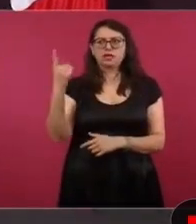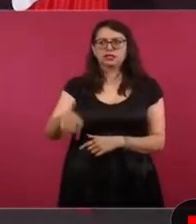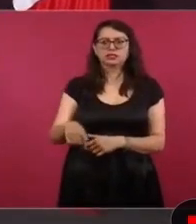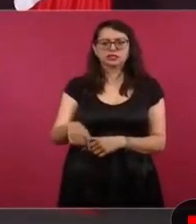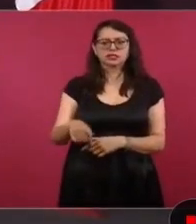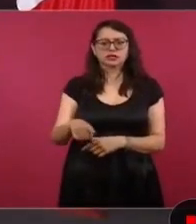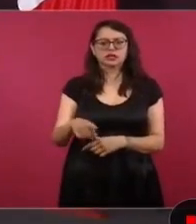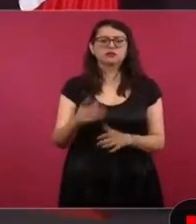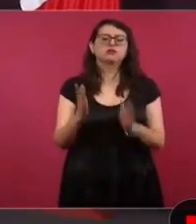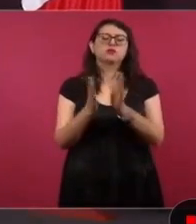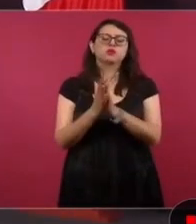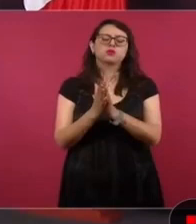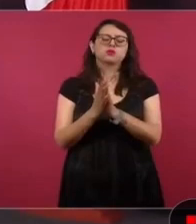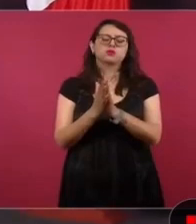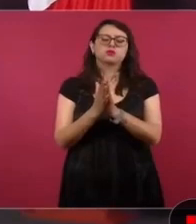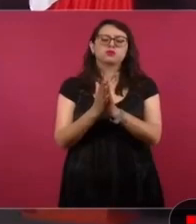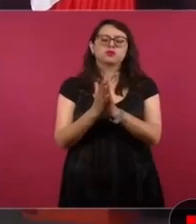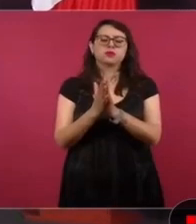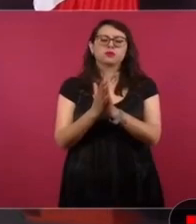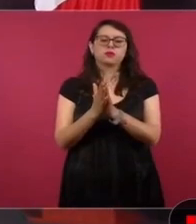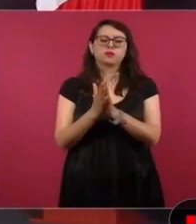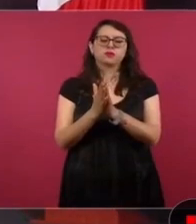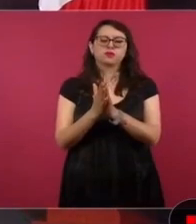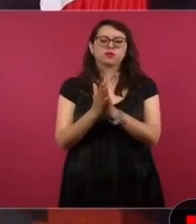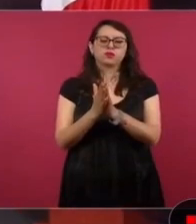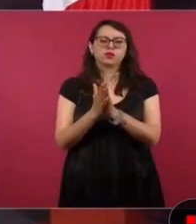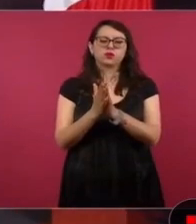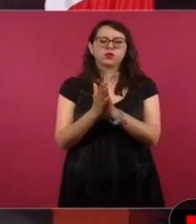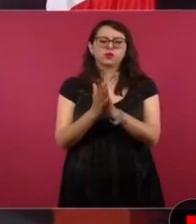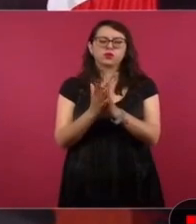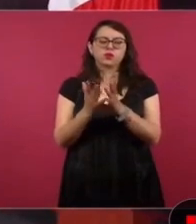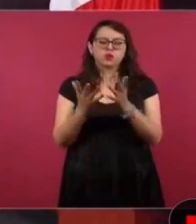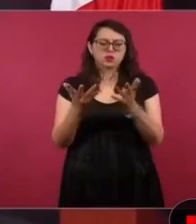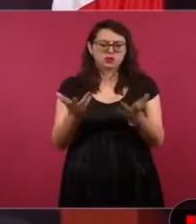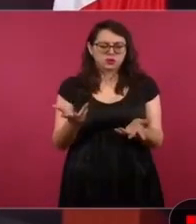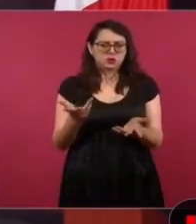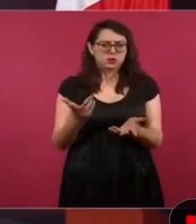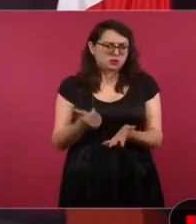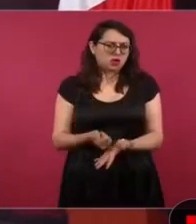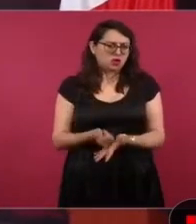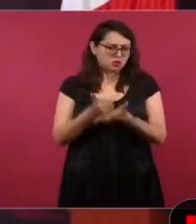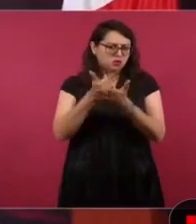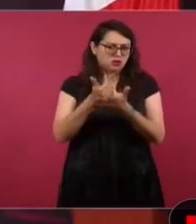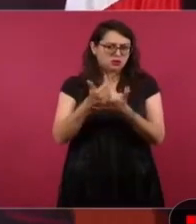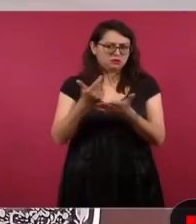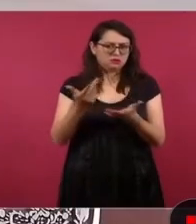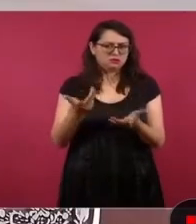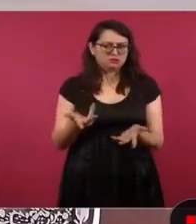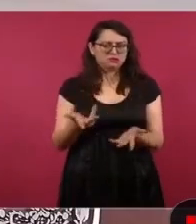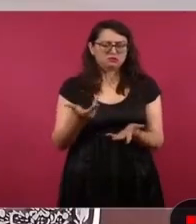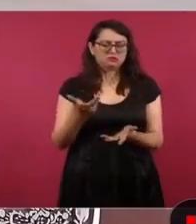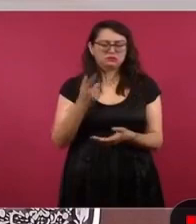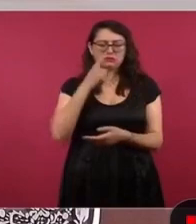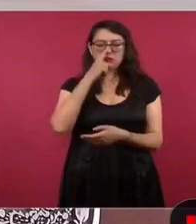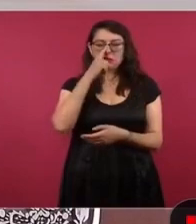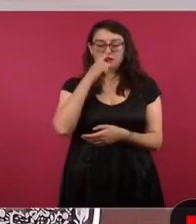Que ayuden las Fuerzas Armadas, la Fuerza Aérea